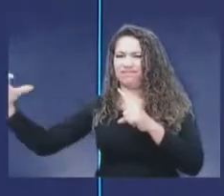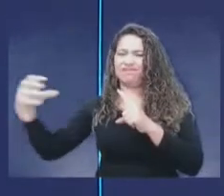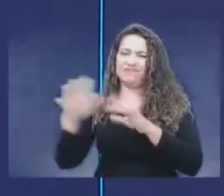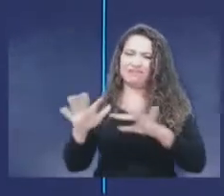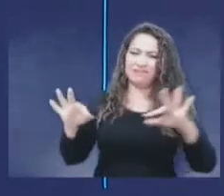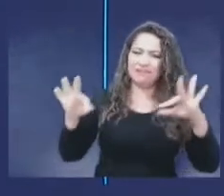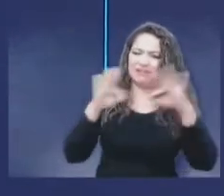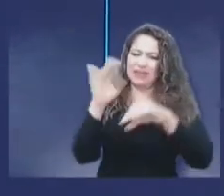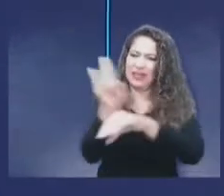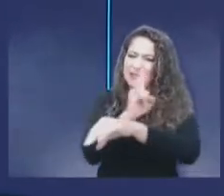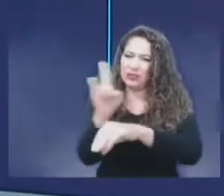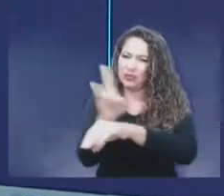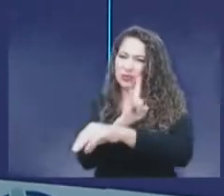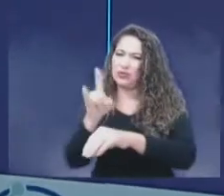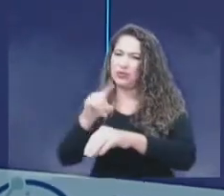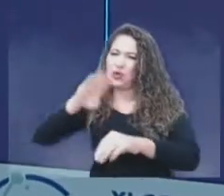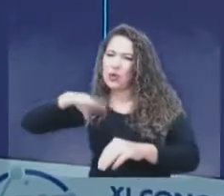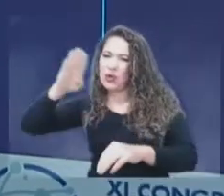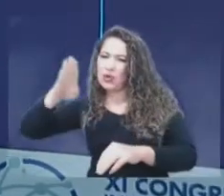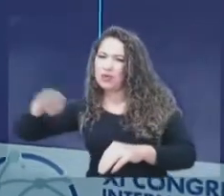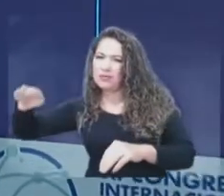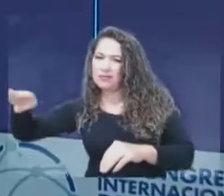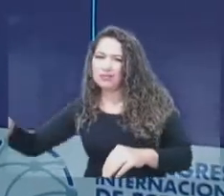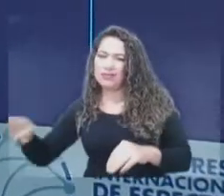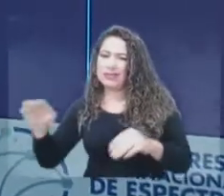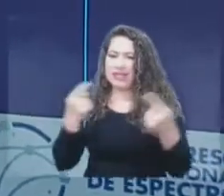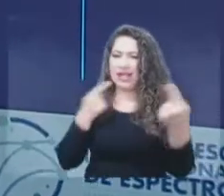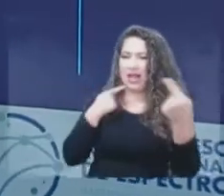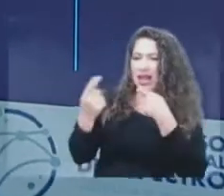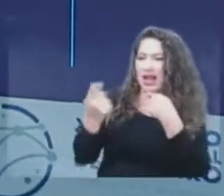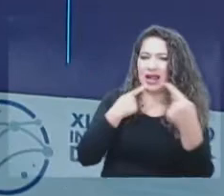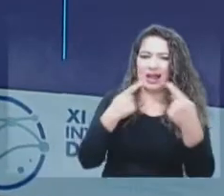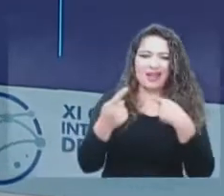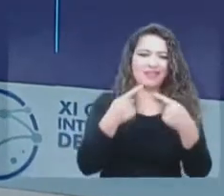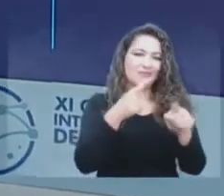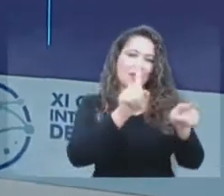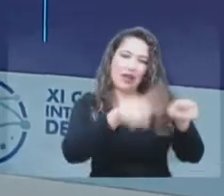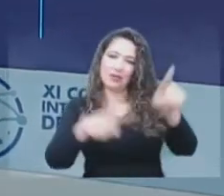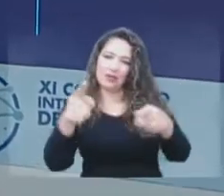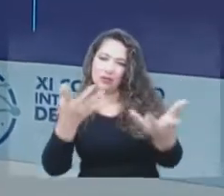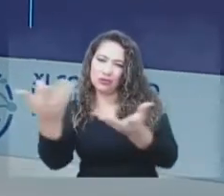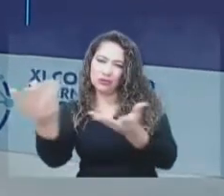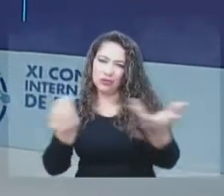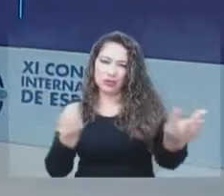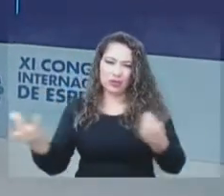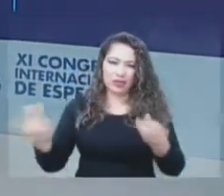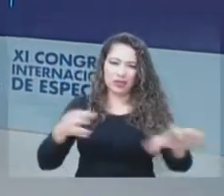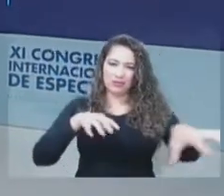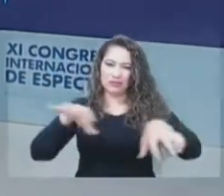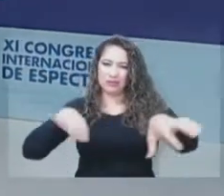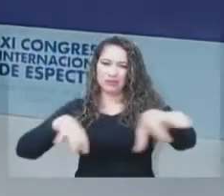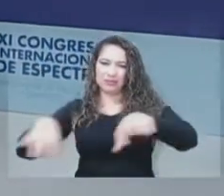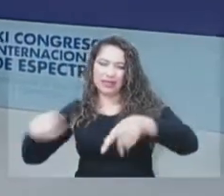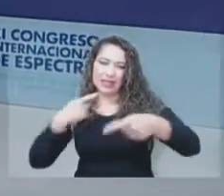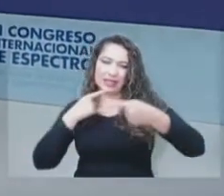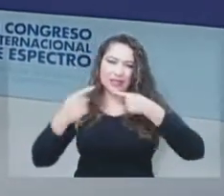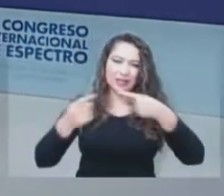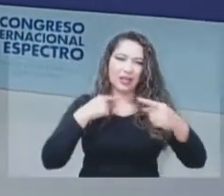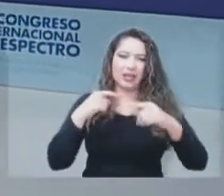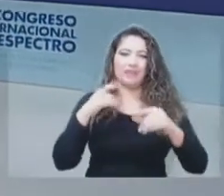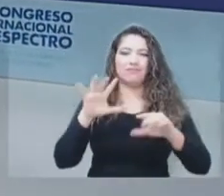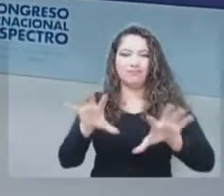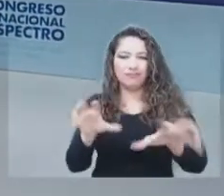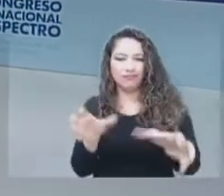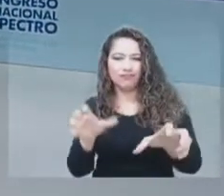de la discusión que hay entre diferentes sectores de las radiocomunicaciones por el uso de espectro,